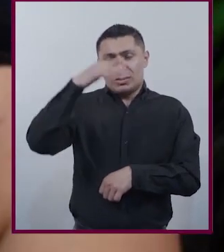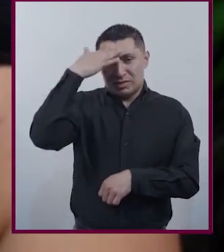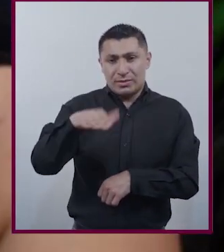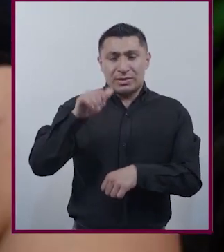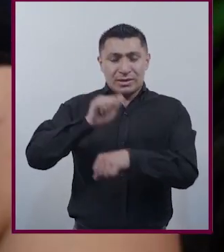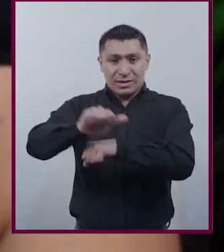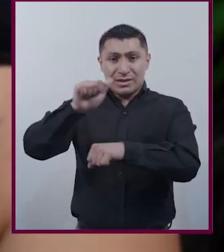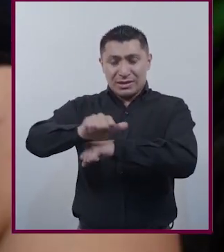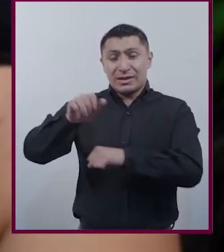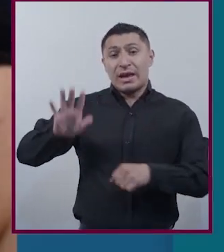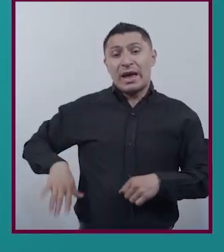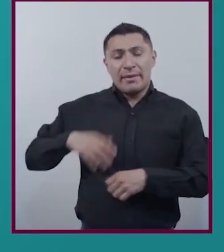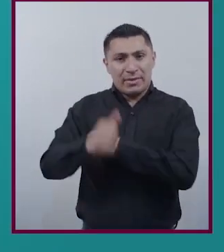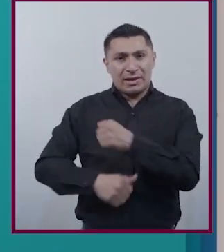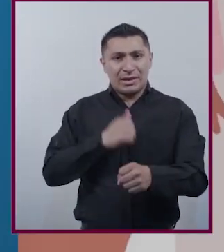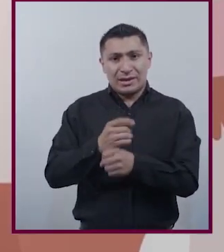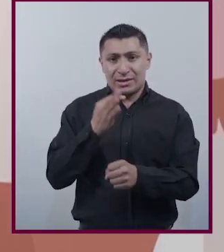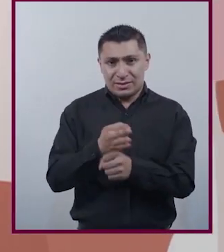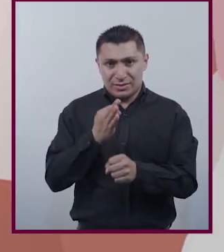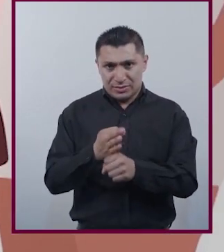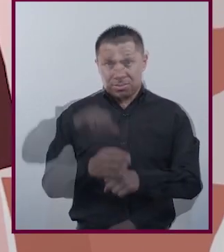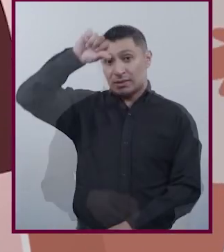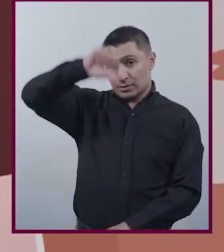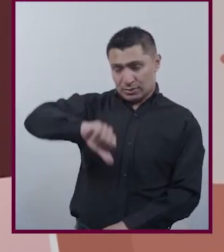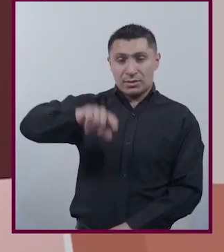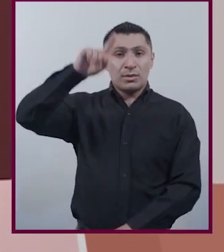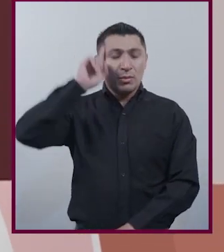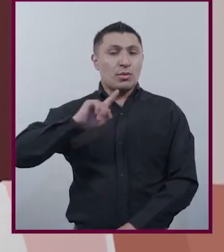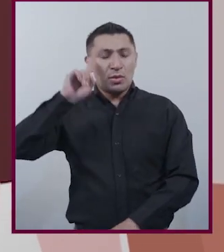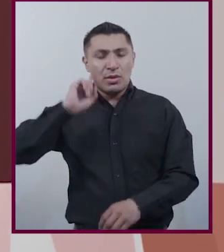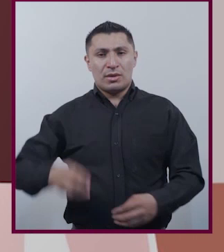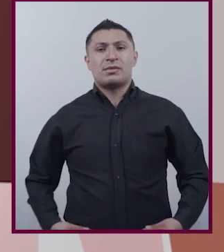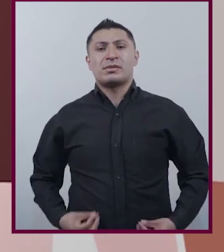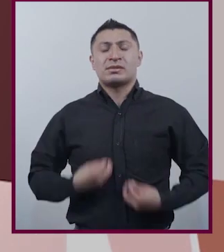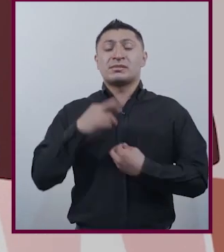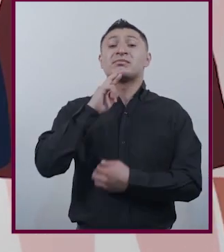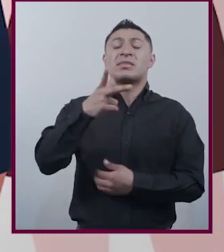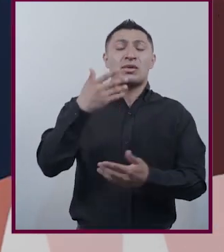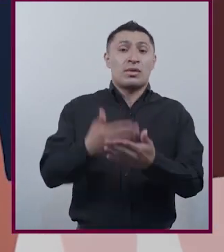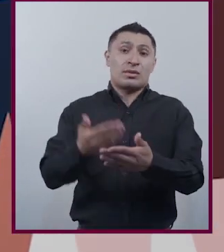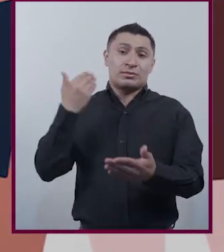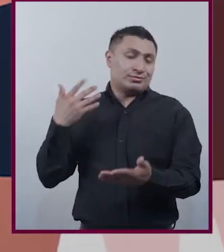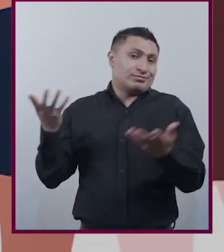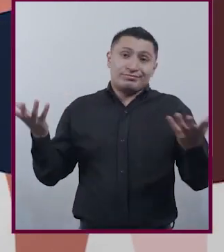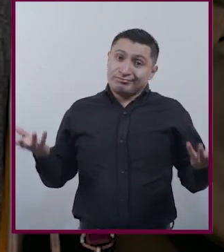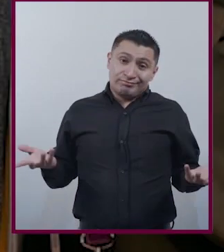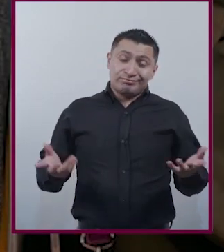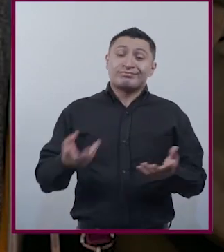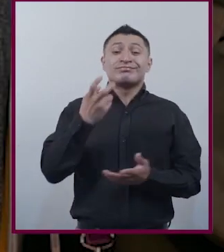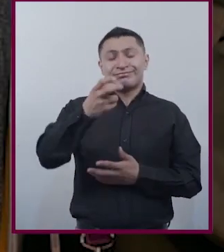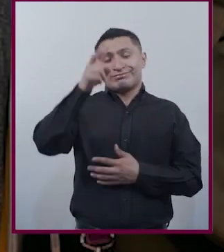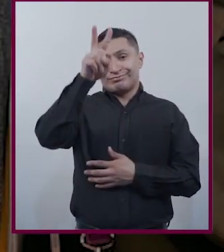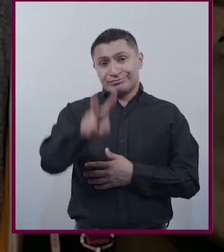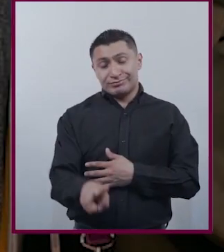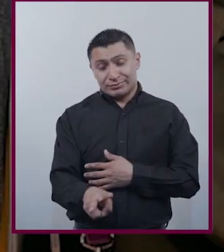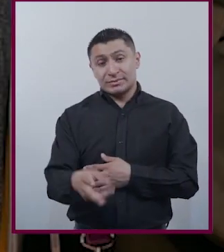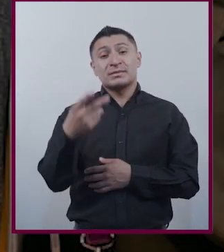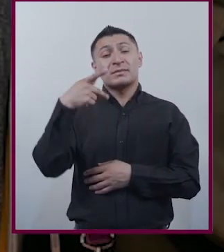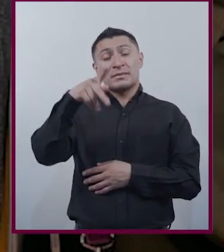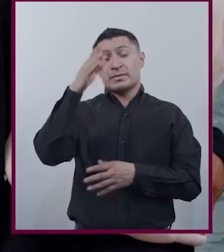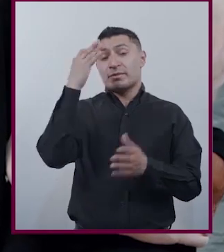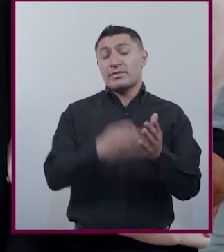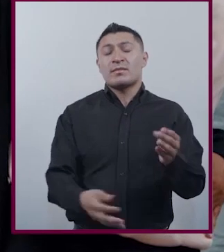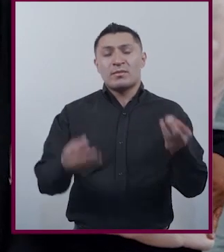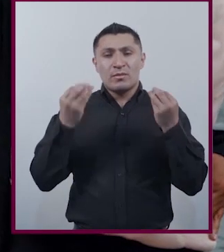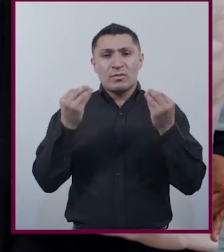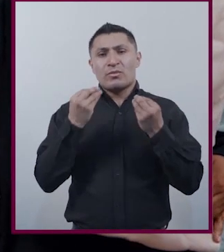Apenas este año Hoy las mujeres viven mejor que antes Eso es un hecho Sin embargo, aún falta